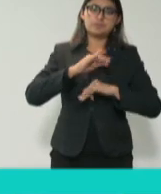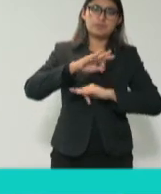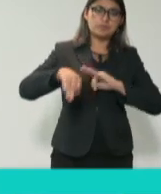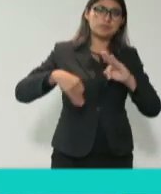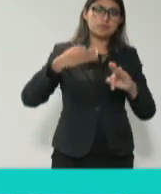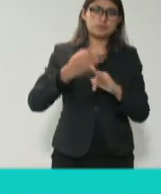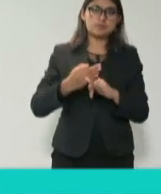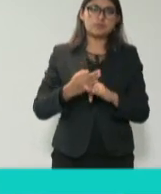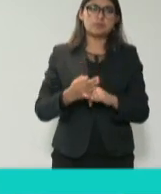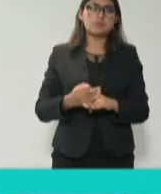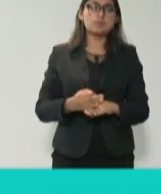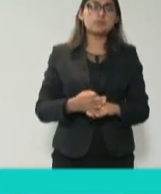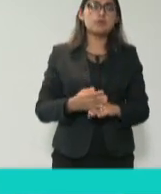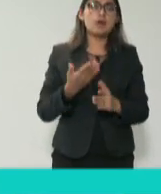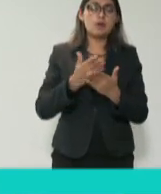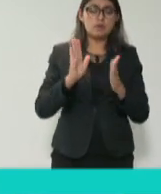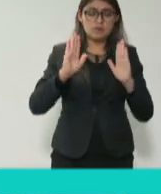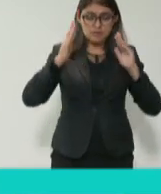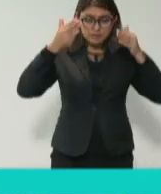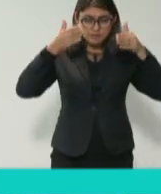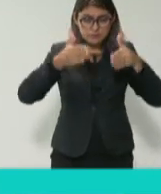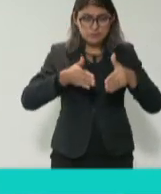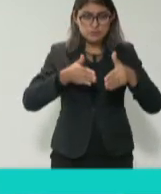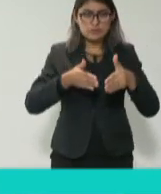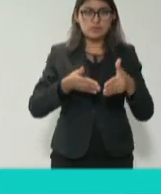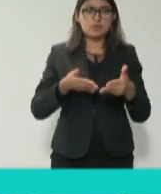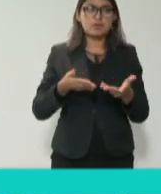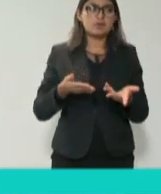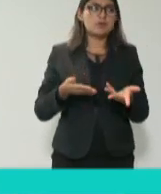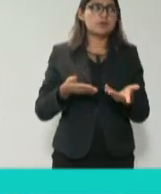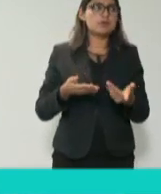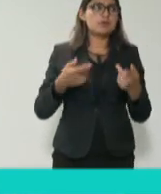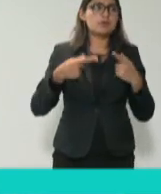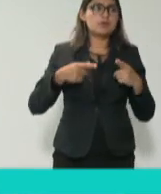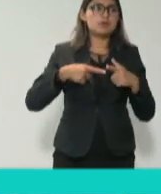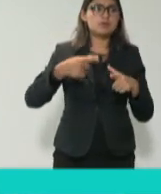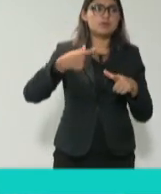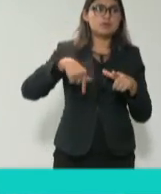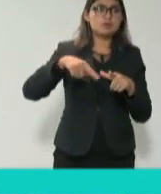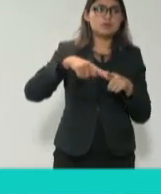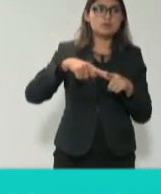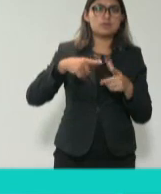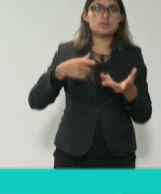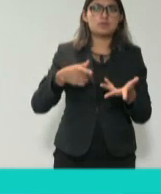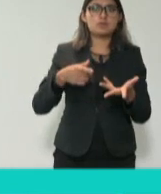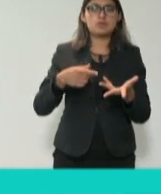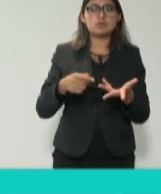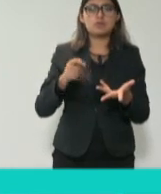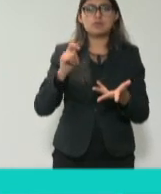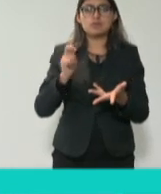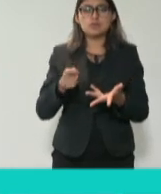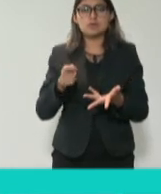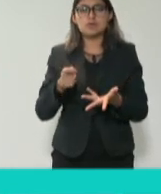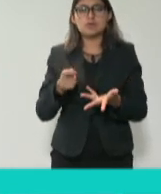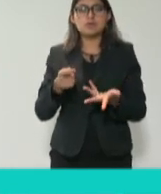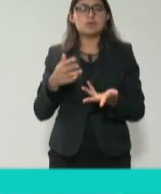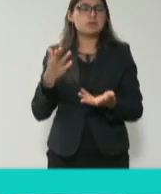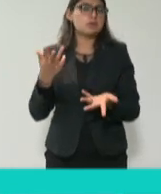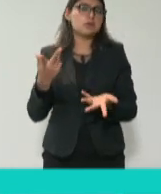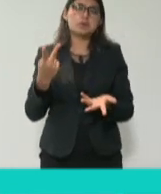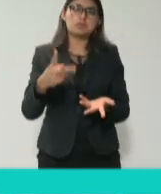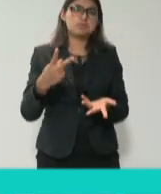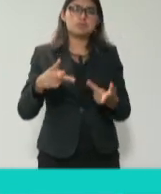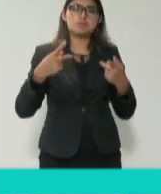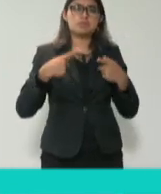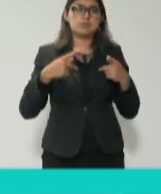Pues ahora un enfoque ciudadano un enfoque de la organización civil vamos a